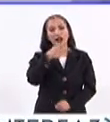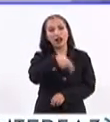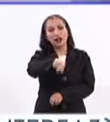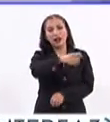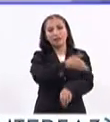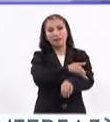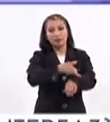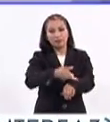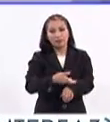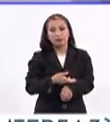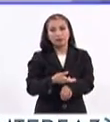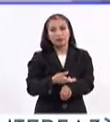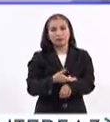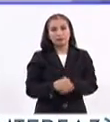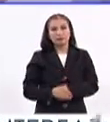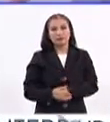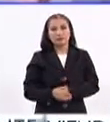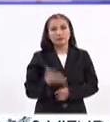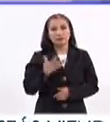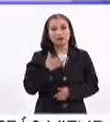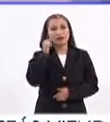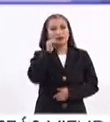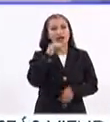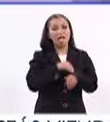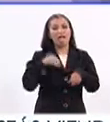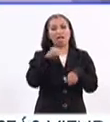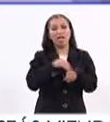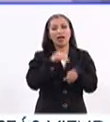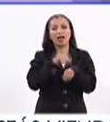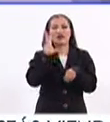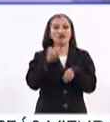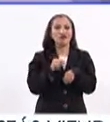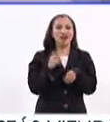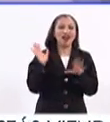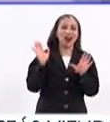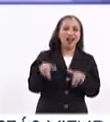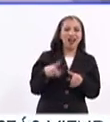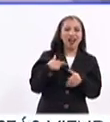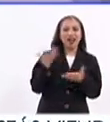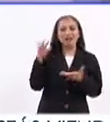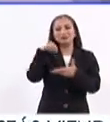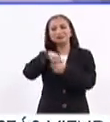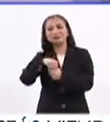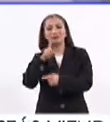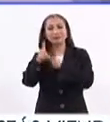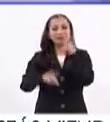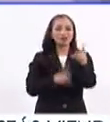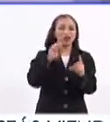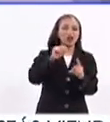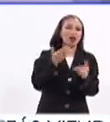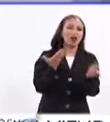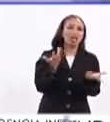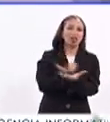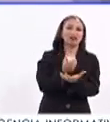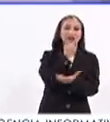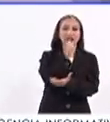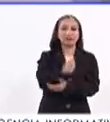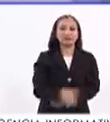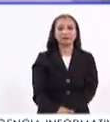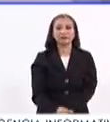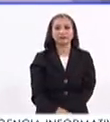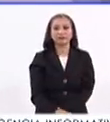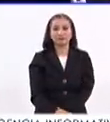las familias que tienen siempre un pretexto, para no introducirse al deporte, para no hacer actividad física?